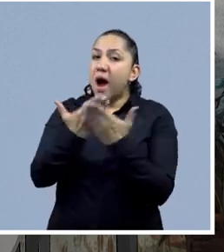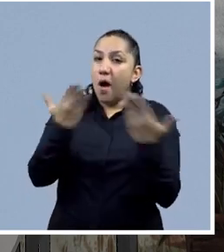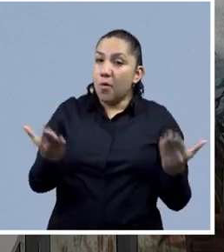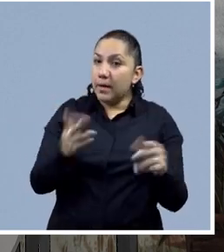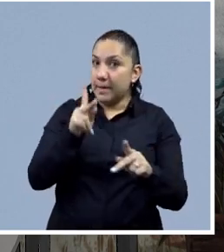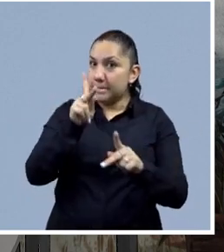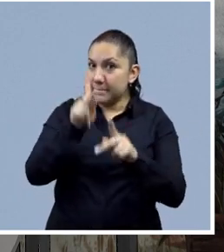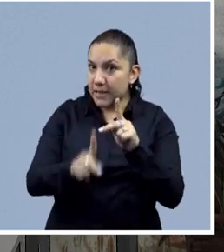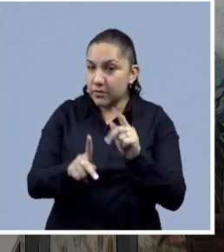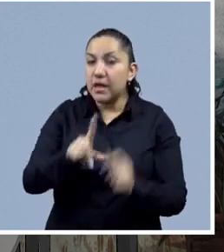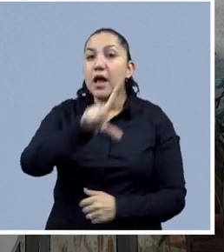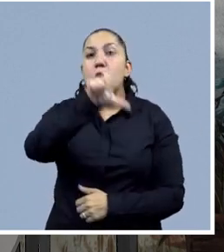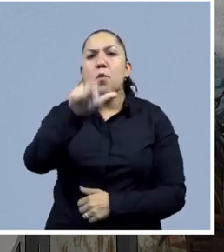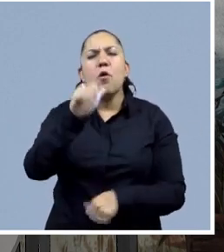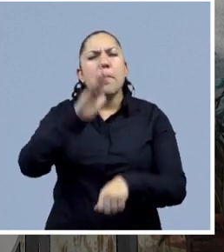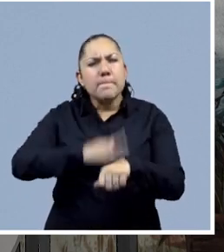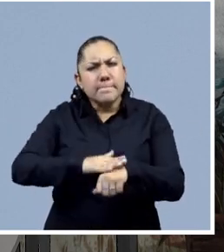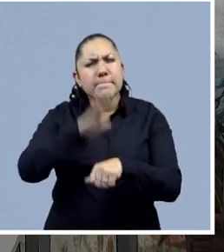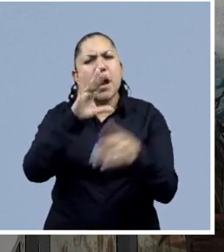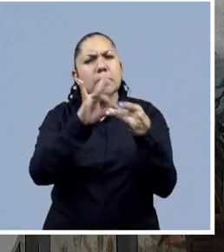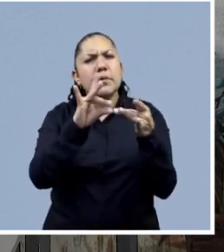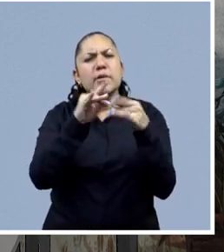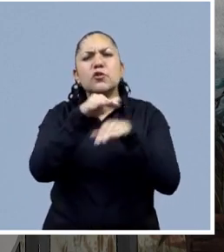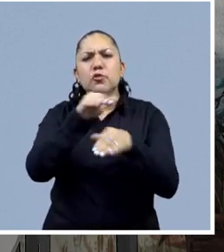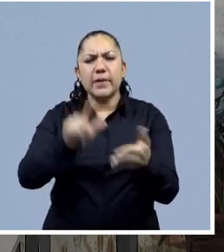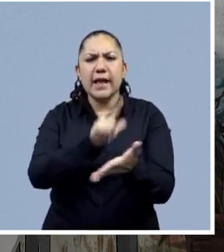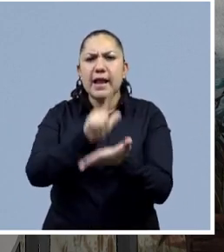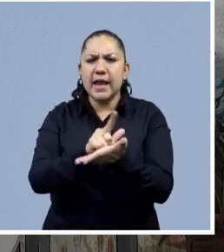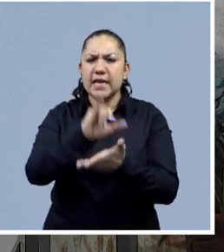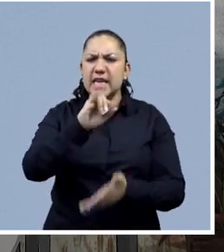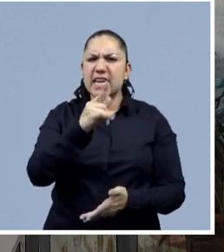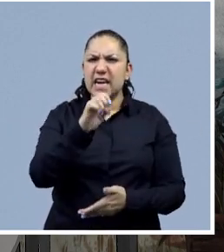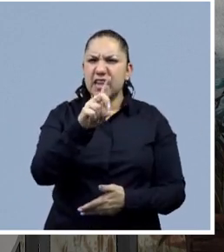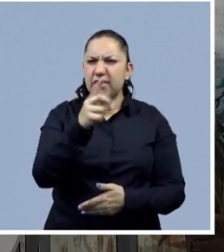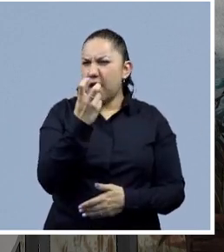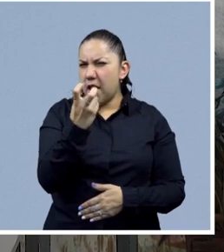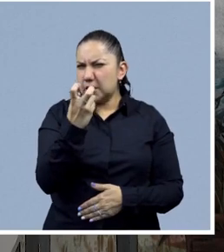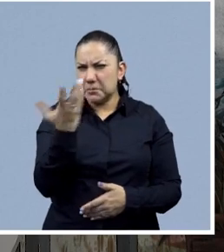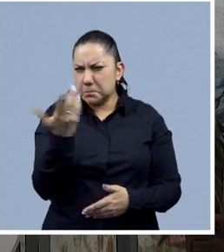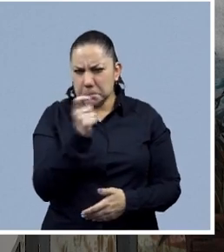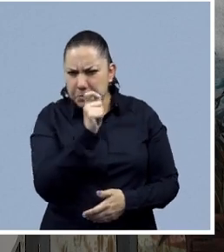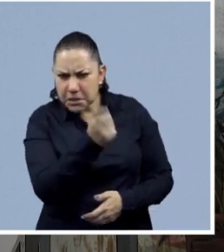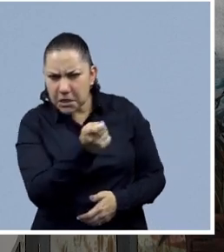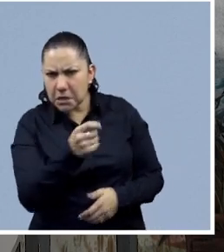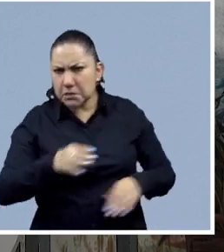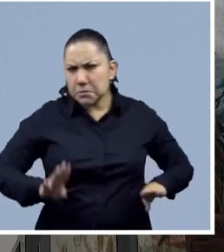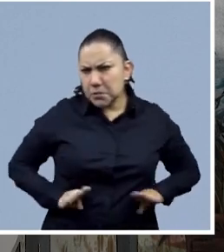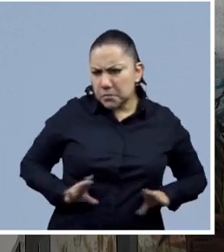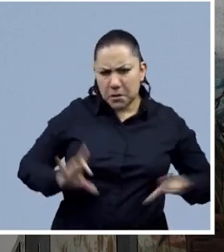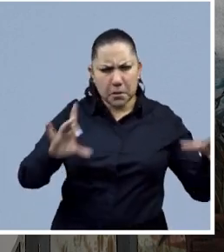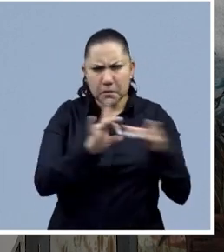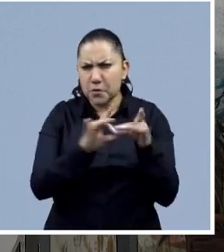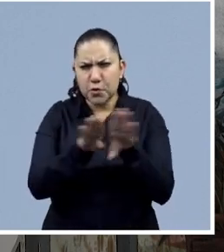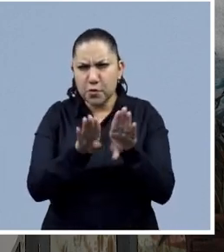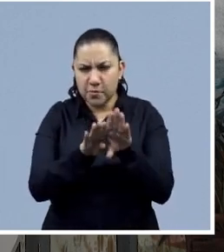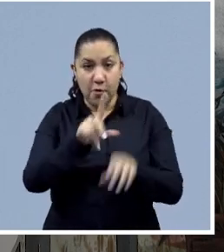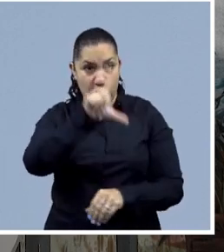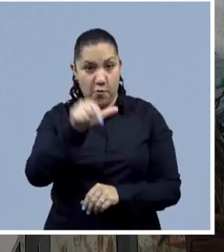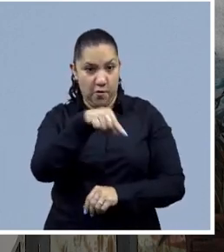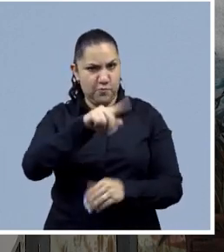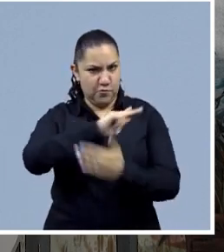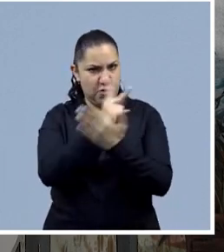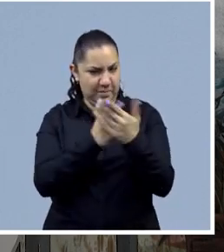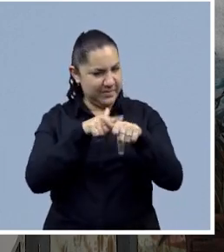Llegó momento de ir a una pausa, pero no se vayan porque al volver conoceremos a fondo la ley Ingrid, qué implica y cómo se puede aplicar. Esta y más